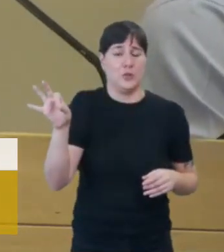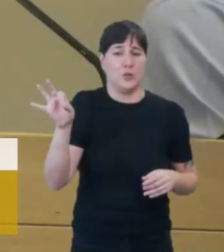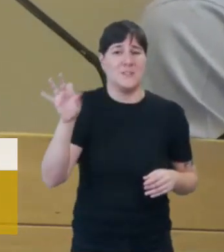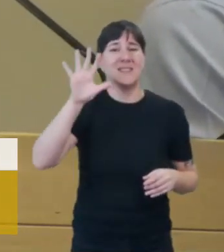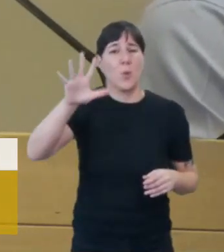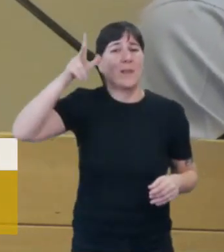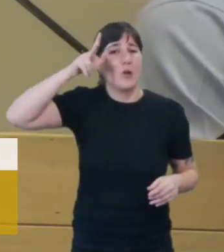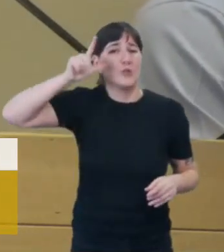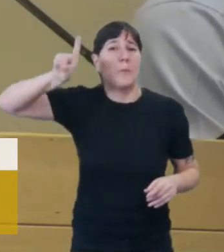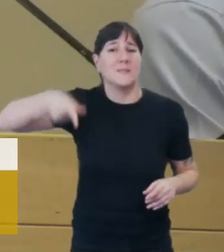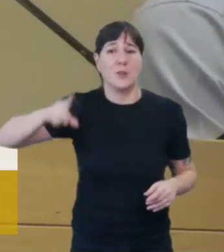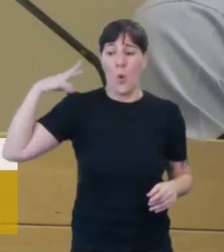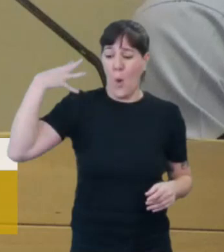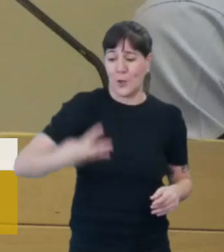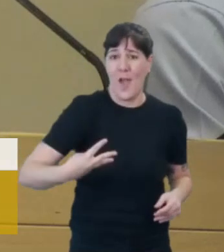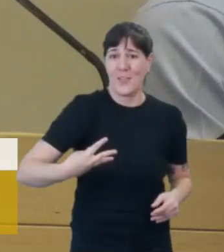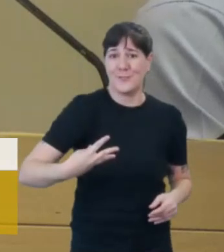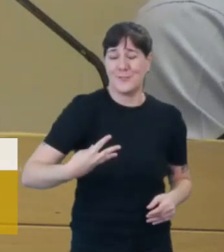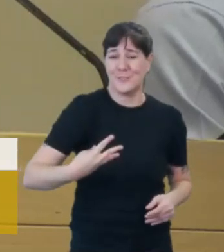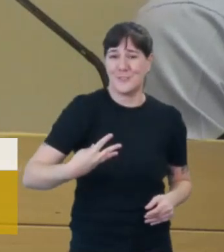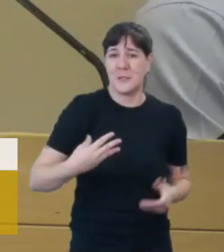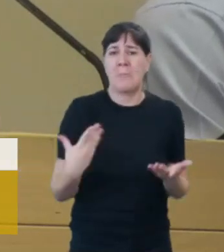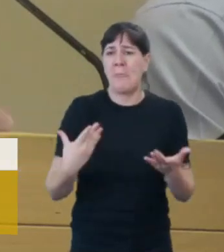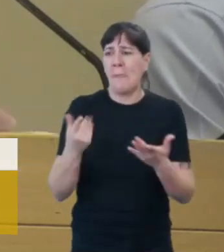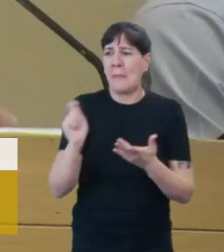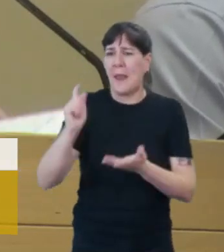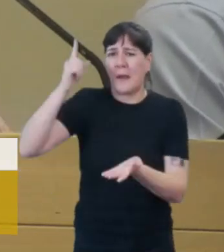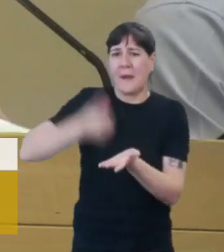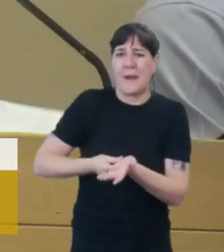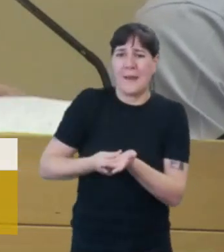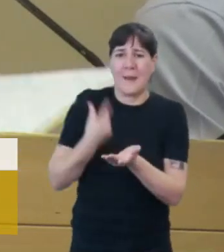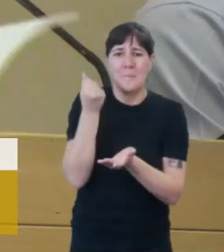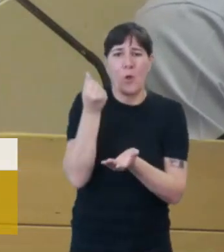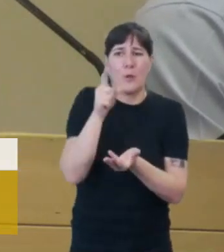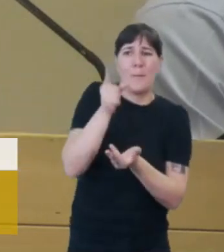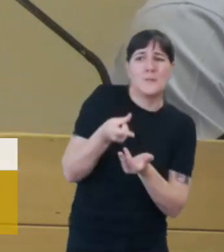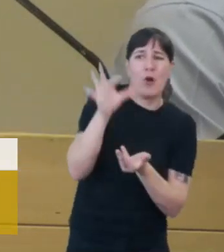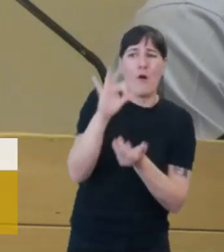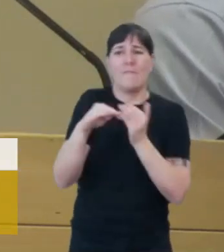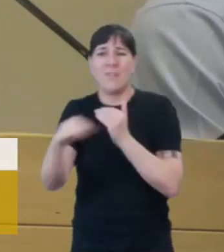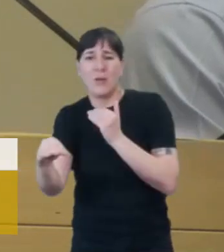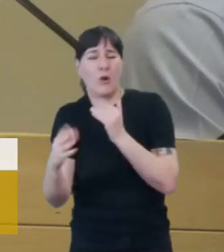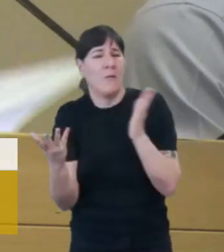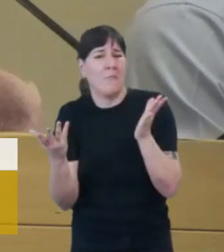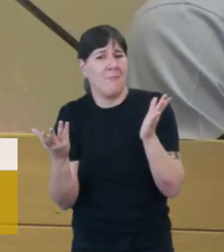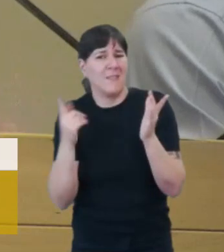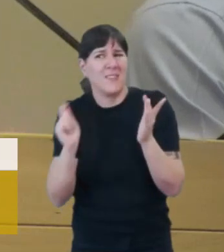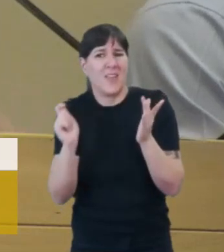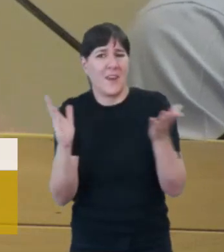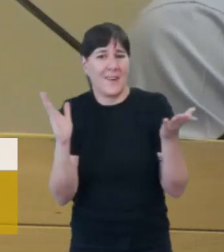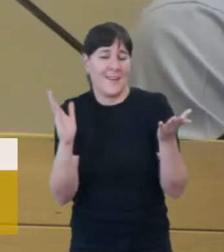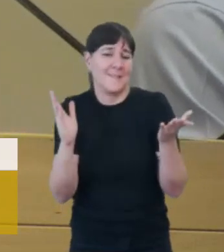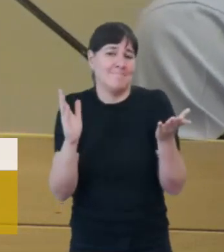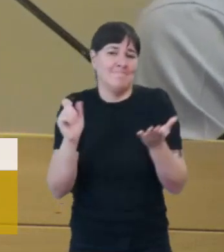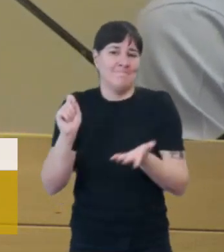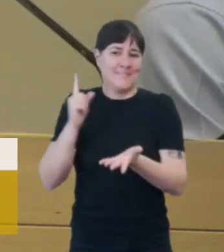cuatro años. La discrecionalidad de fijar montos porcentuales o fijos o autorizar es una prerrogativa